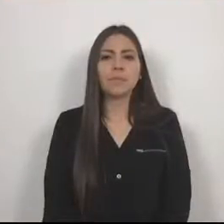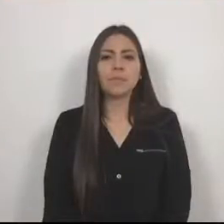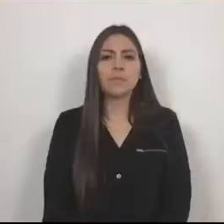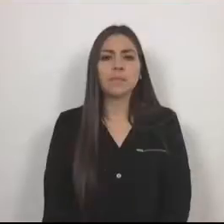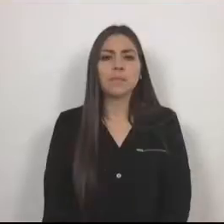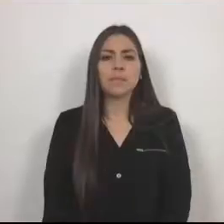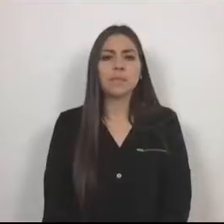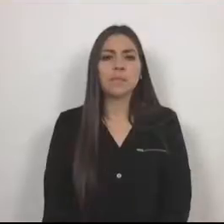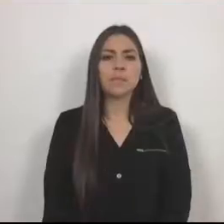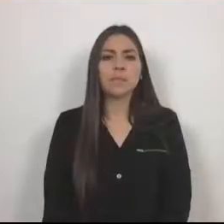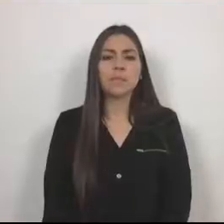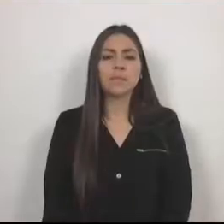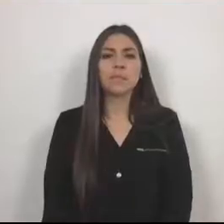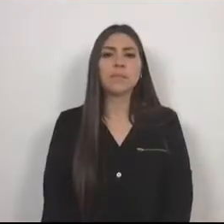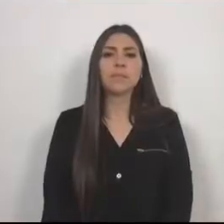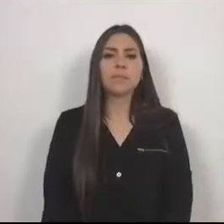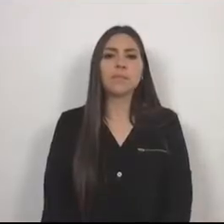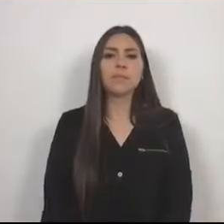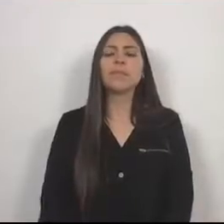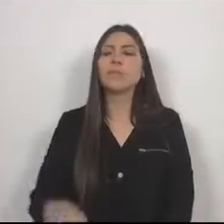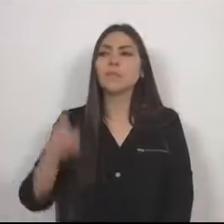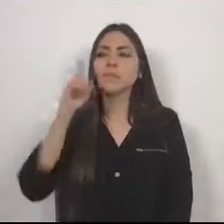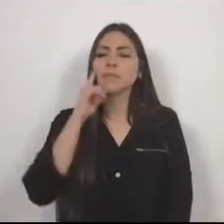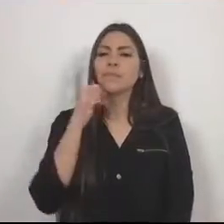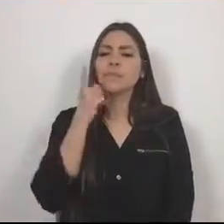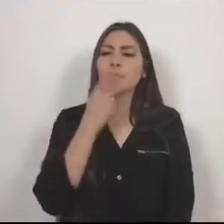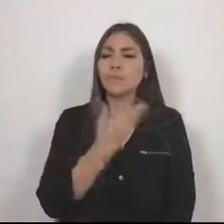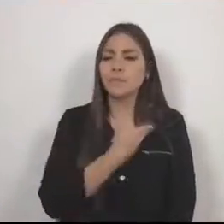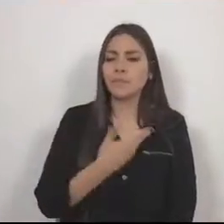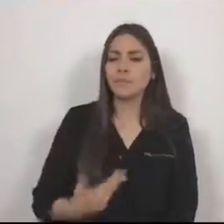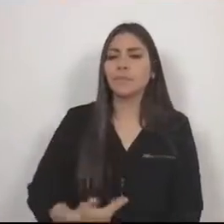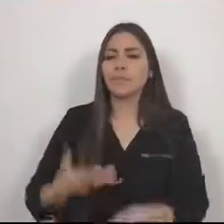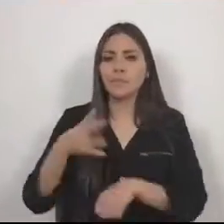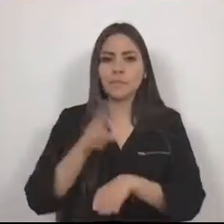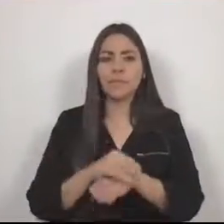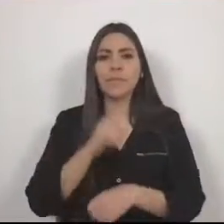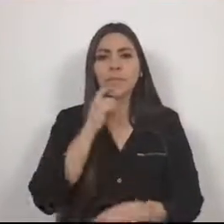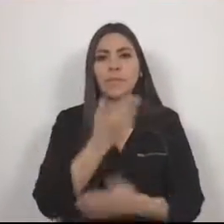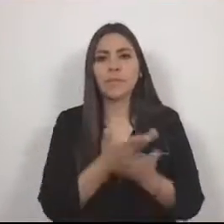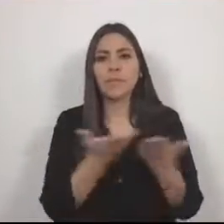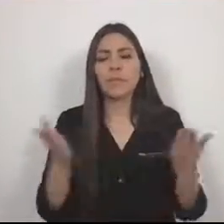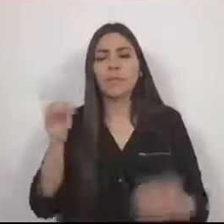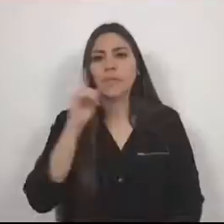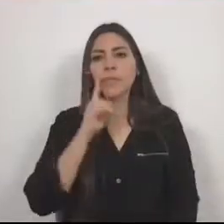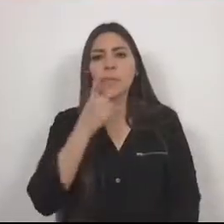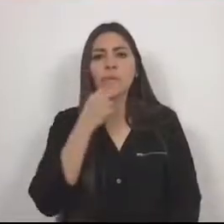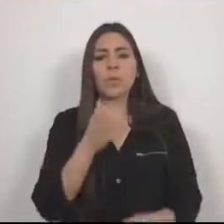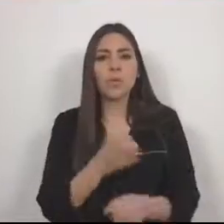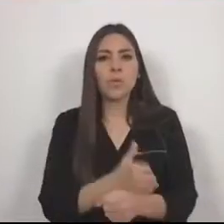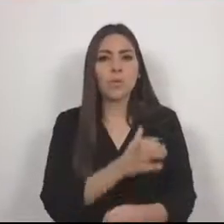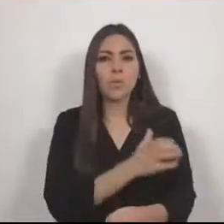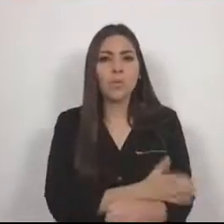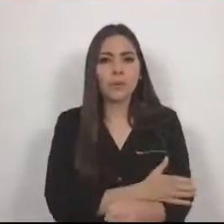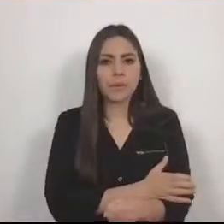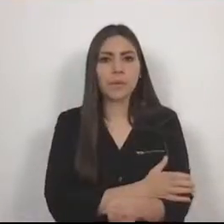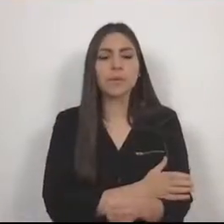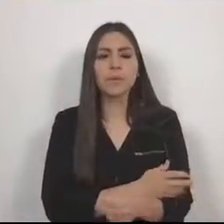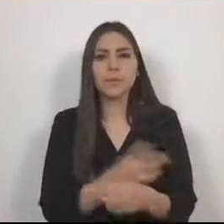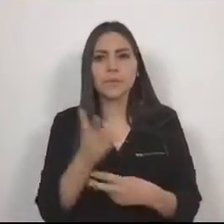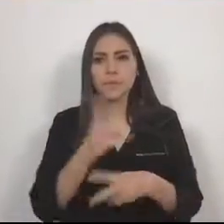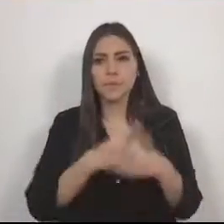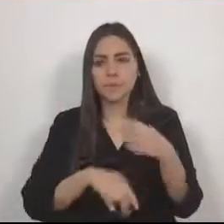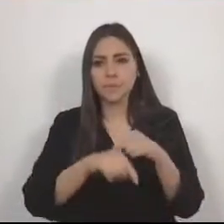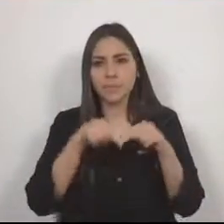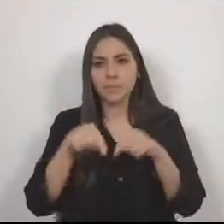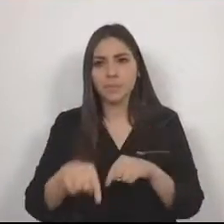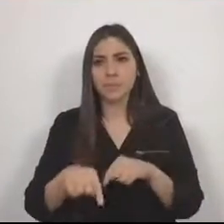Con la venia, Presidenta Diputada, de las y los compañeros que se encuentran en pleno y quienes nos